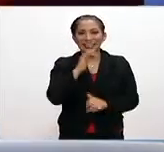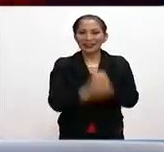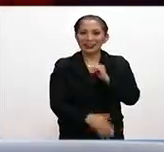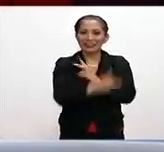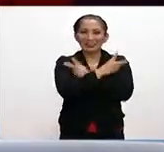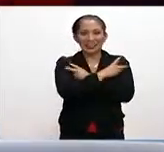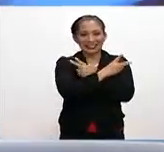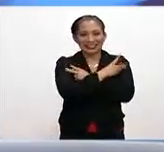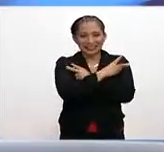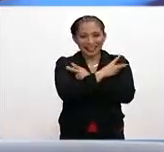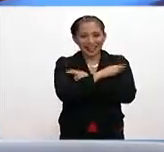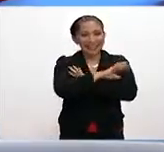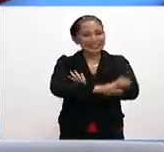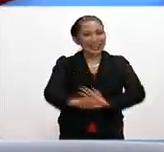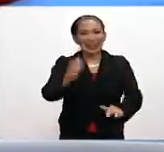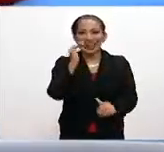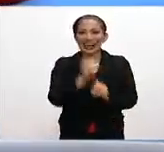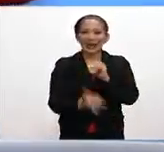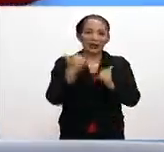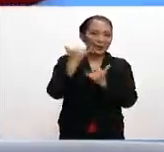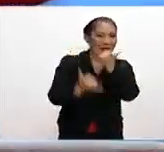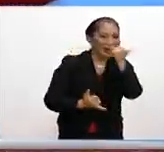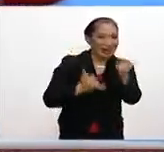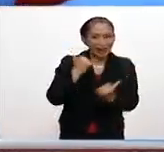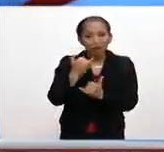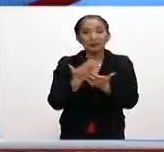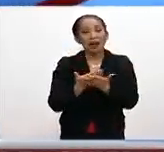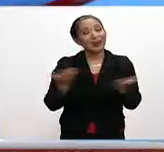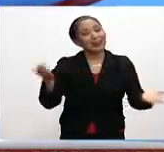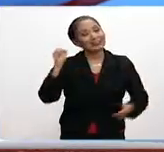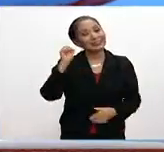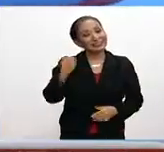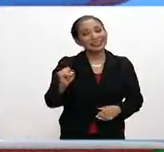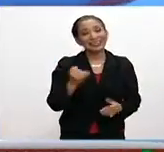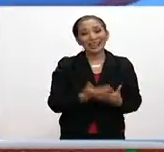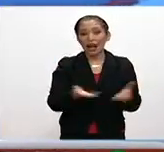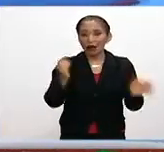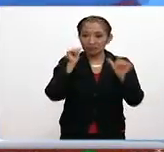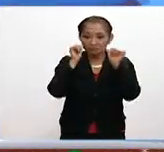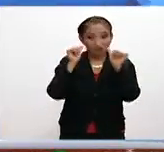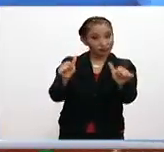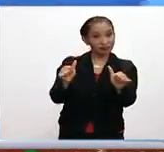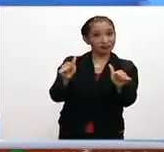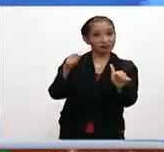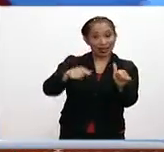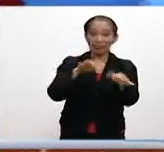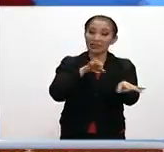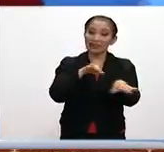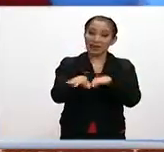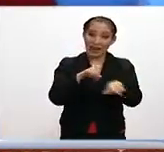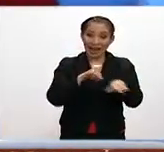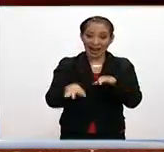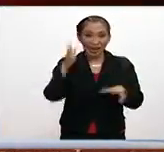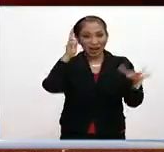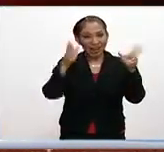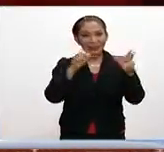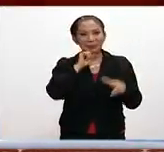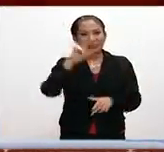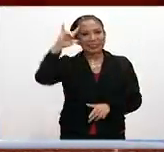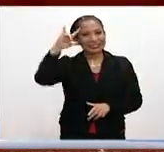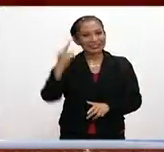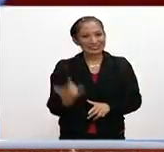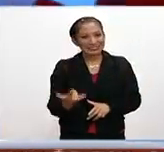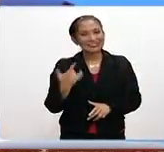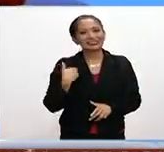acabaron las vacaciones, se acabaron los Juegos. Ahora sí, es momento de ponernos las pilas, trabajar, saludar por supuesto a